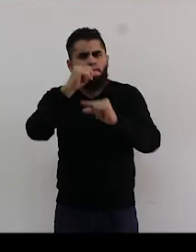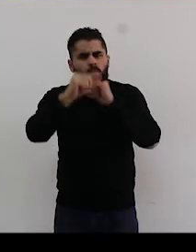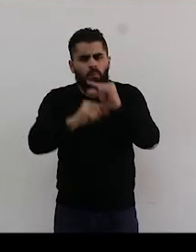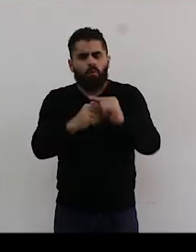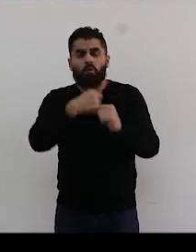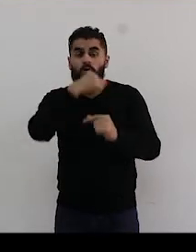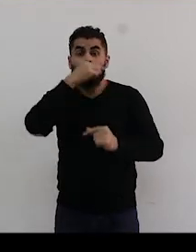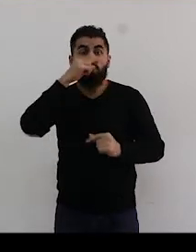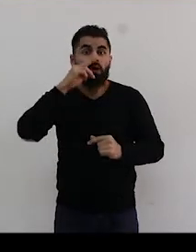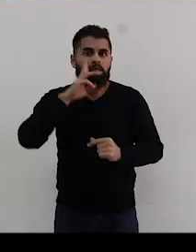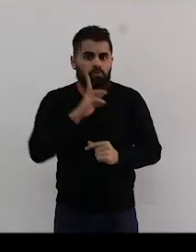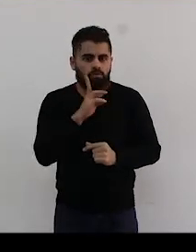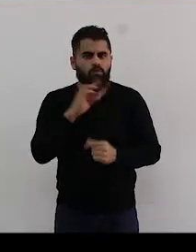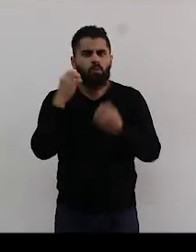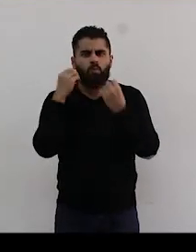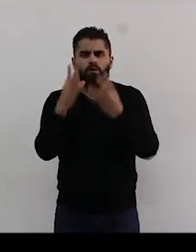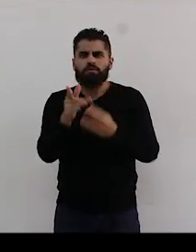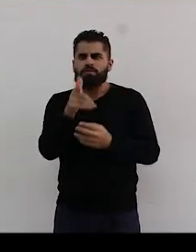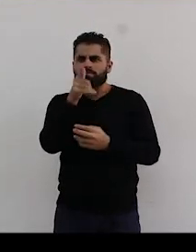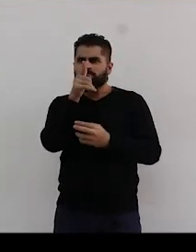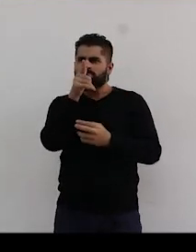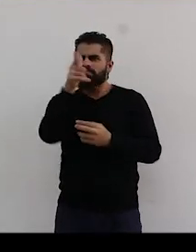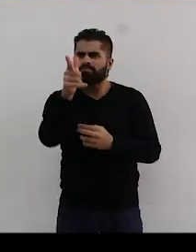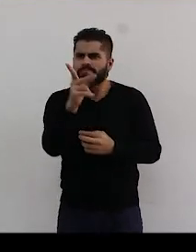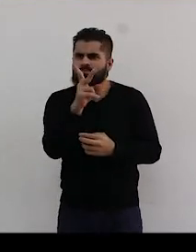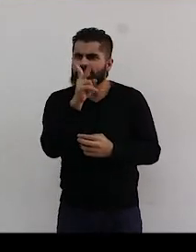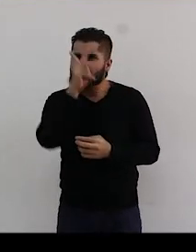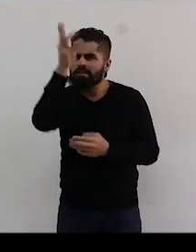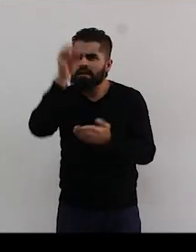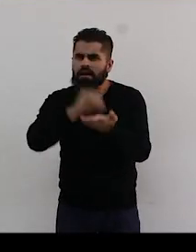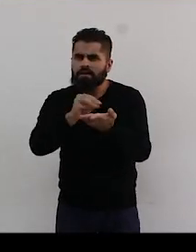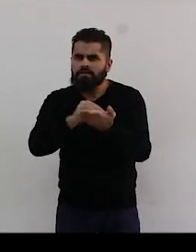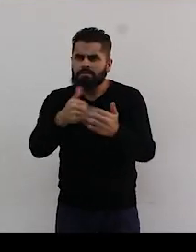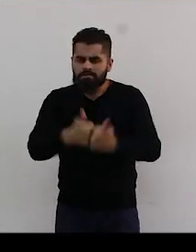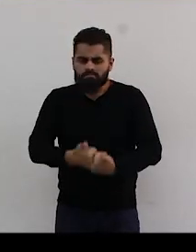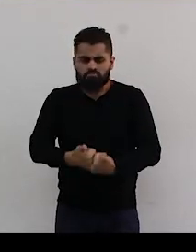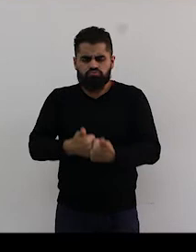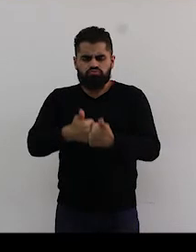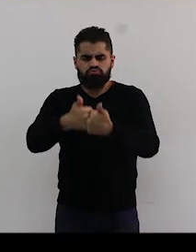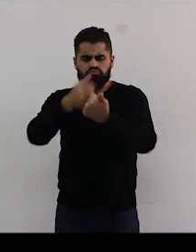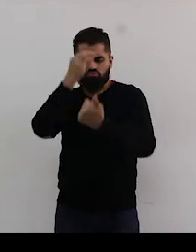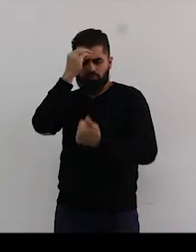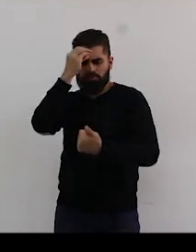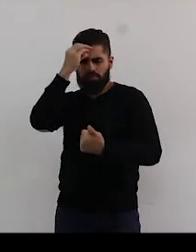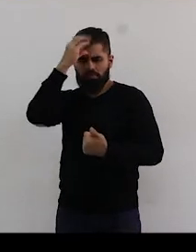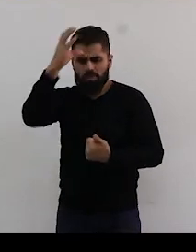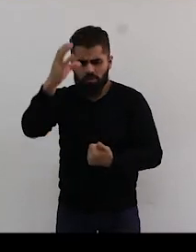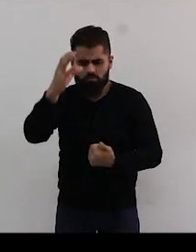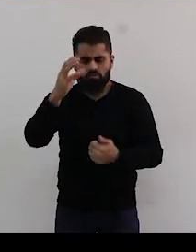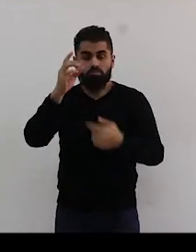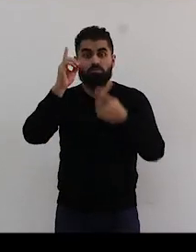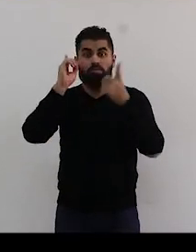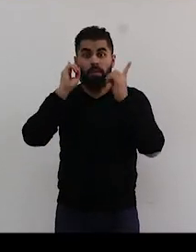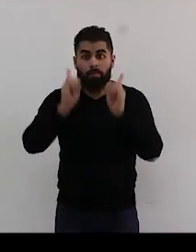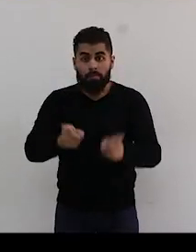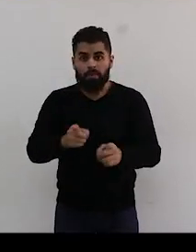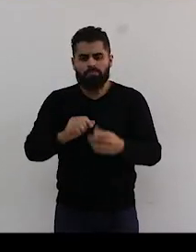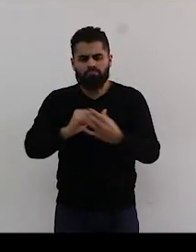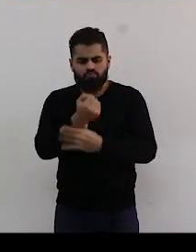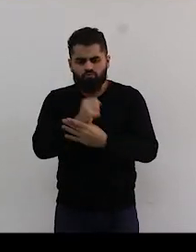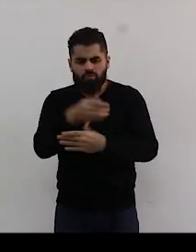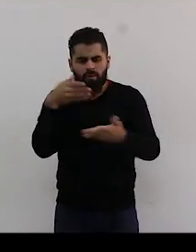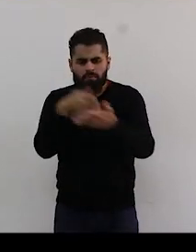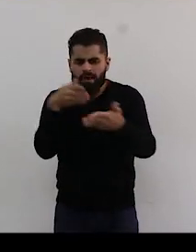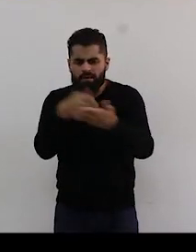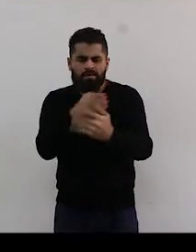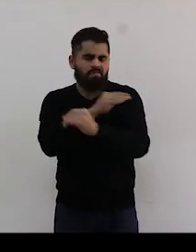la política educativa. O sea que estamos apuntando hoy día a perfeccionar conocimientos, pero más que todo a